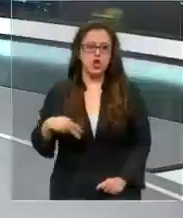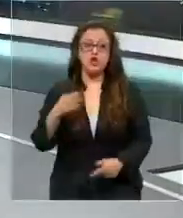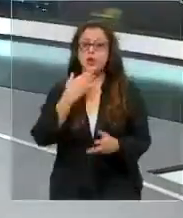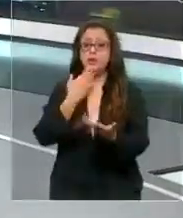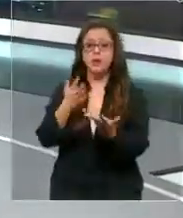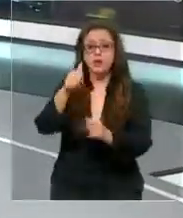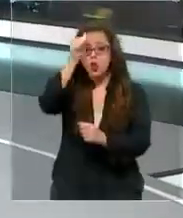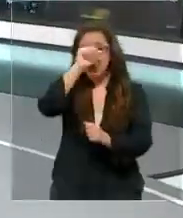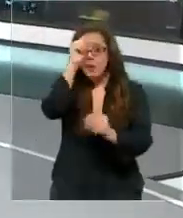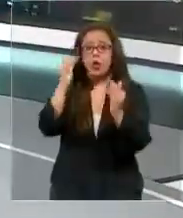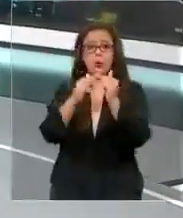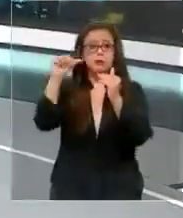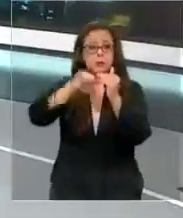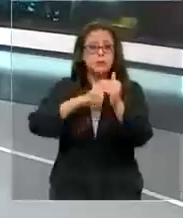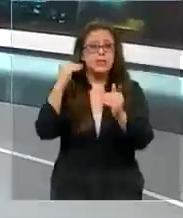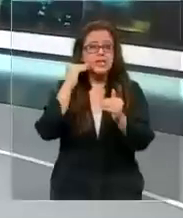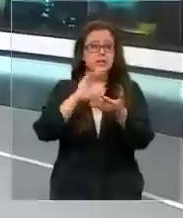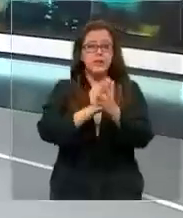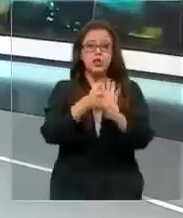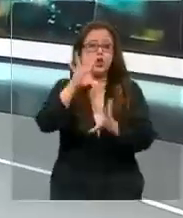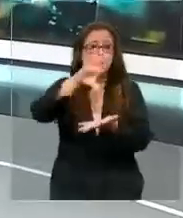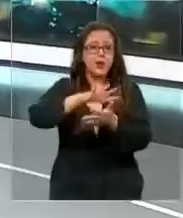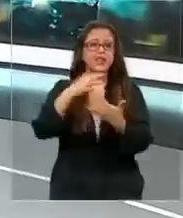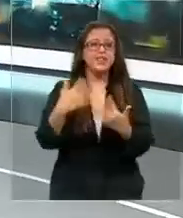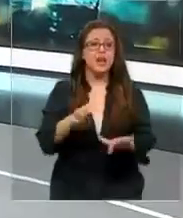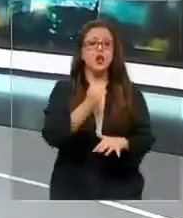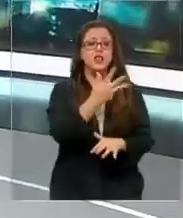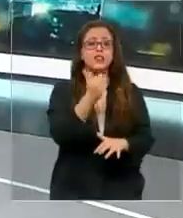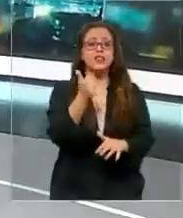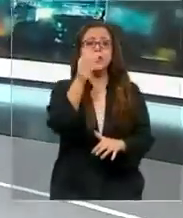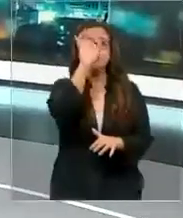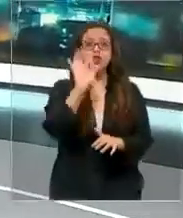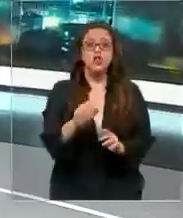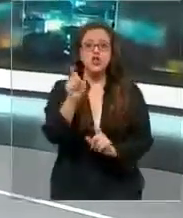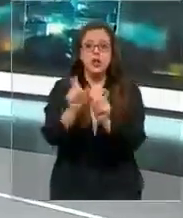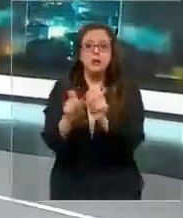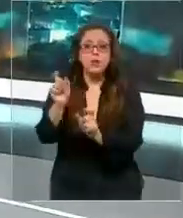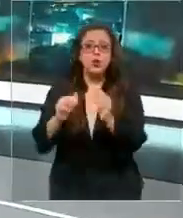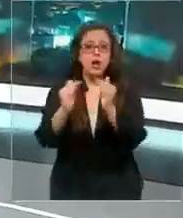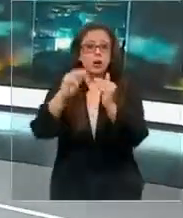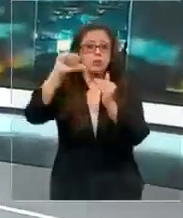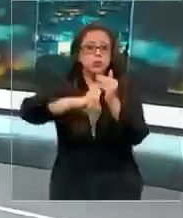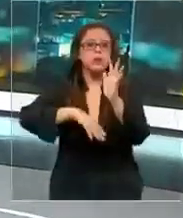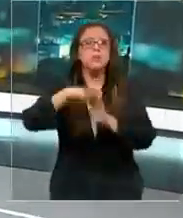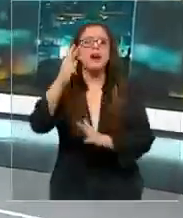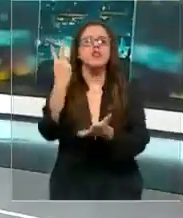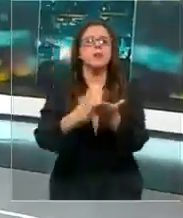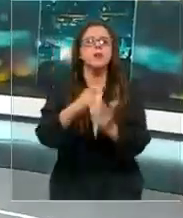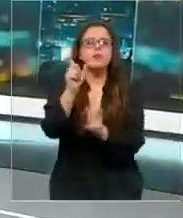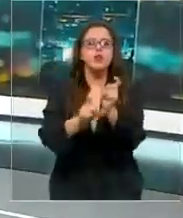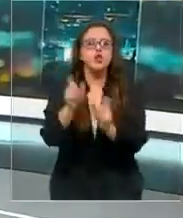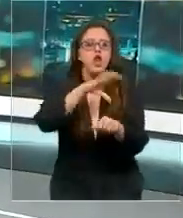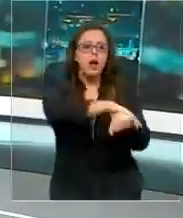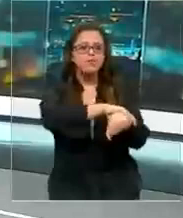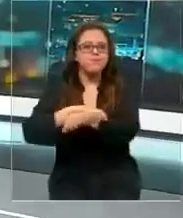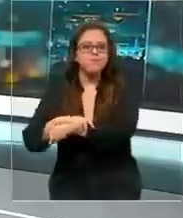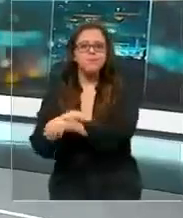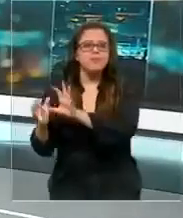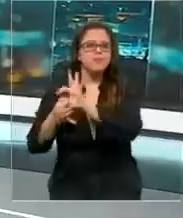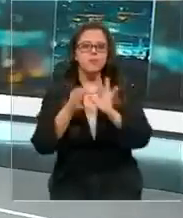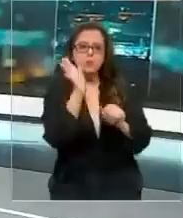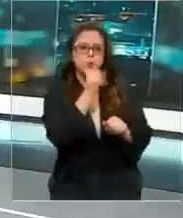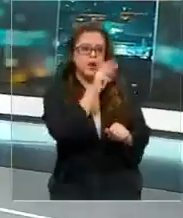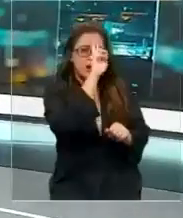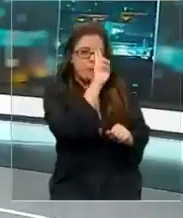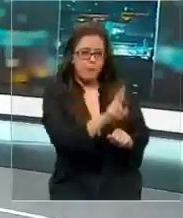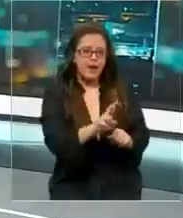cuarentena para casi todo el país, 96% de la población bajo cuarentena y más de 2.000 personas fueron detenidas por no respetar esta medida que